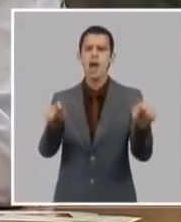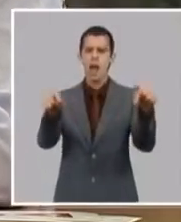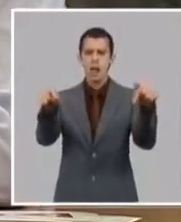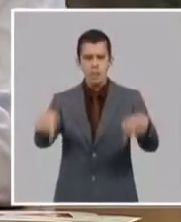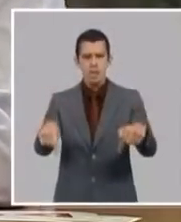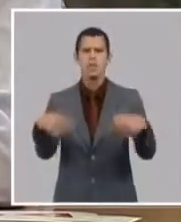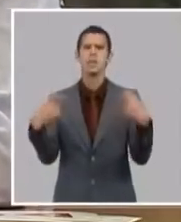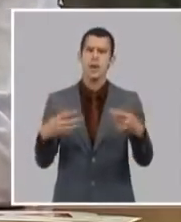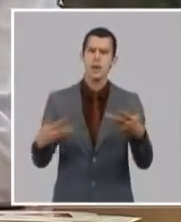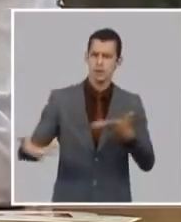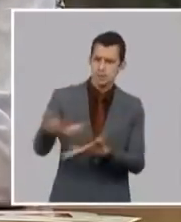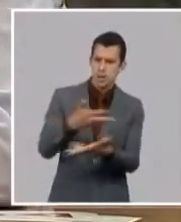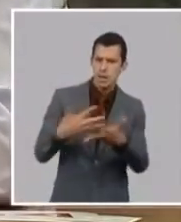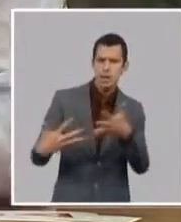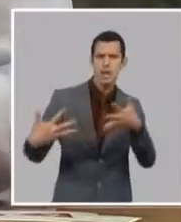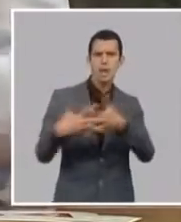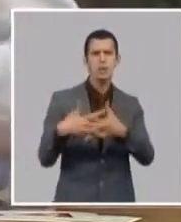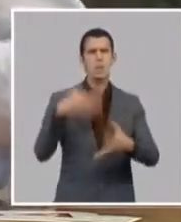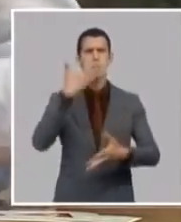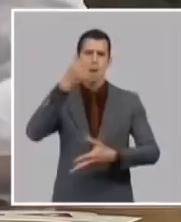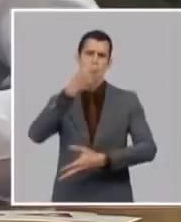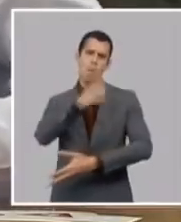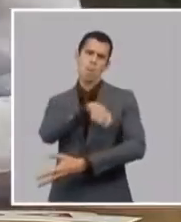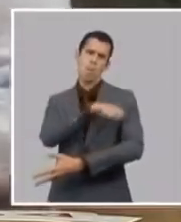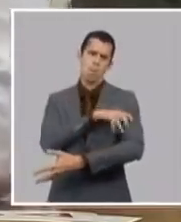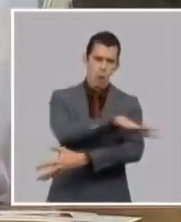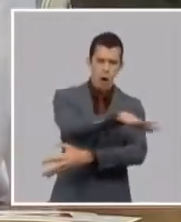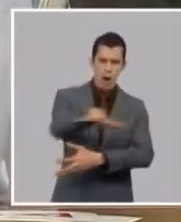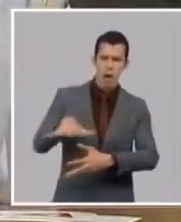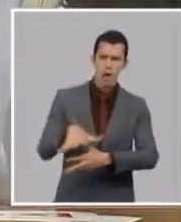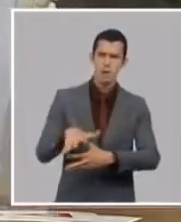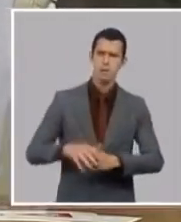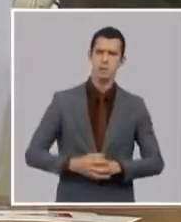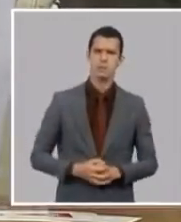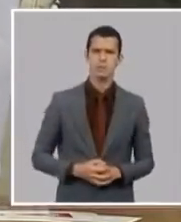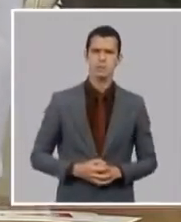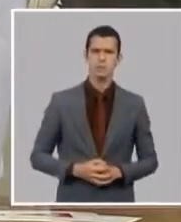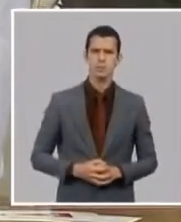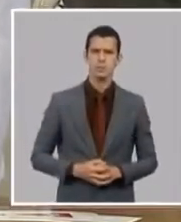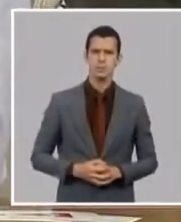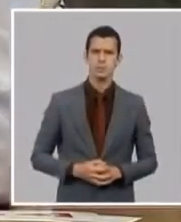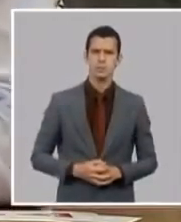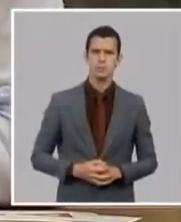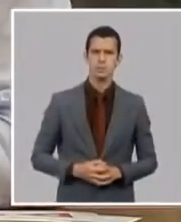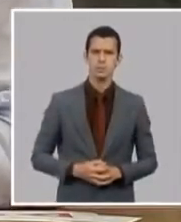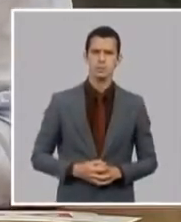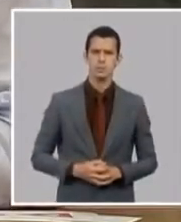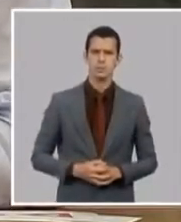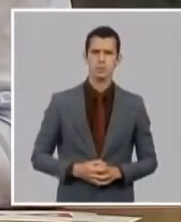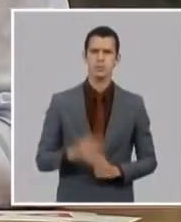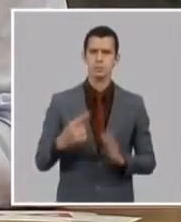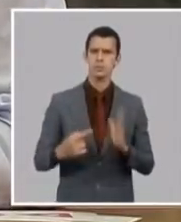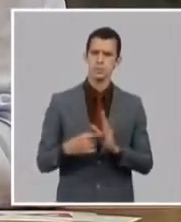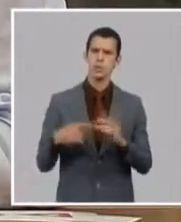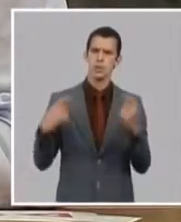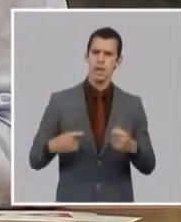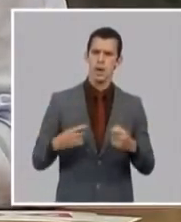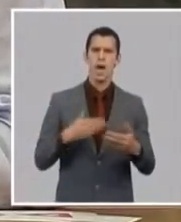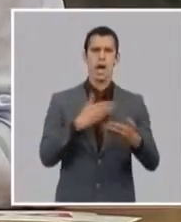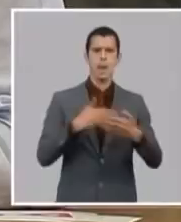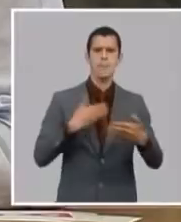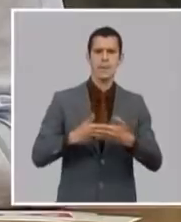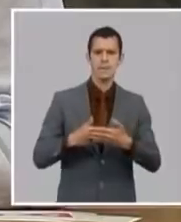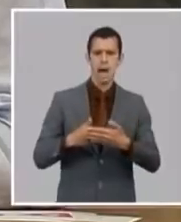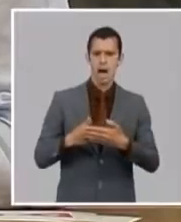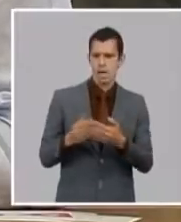los ministerios todas las instituciones que hay en un barrio pueden ayudar a atender los problemas sociales que tenemos en cada lugar que de hecho se hace pero